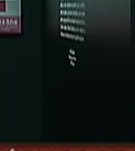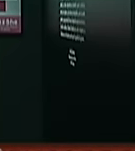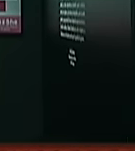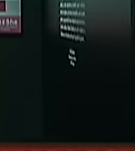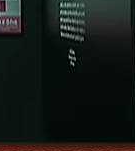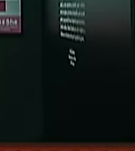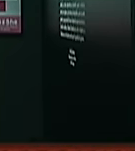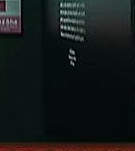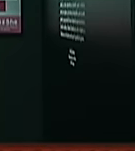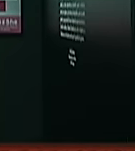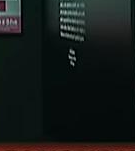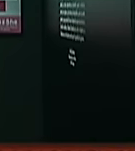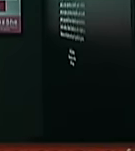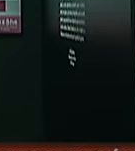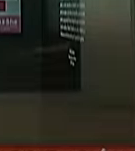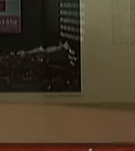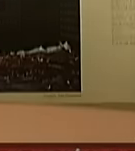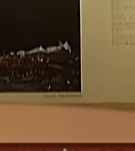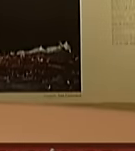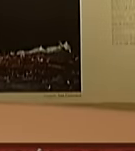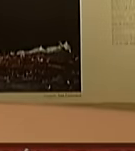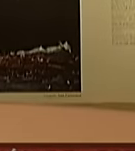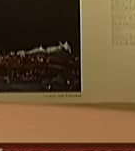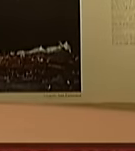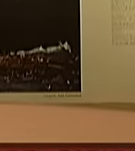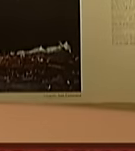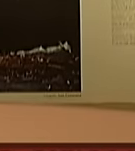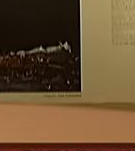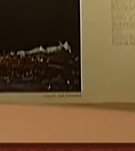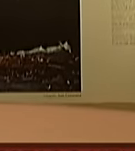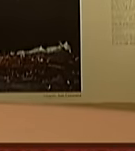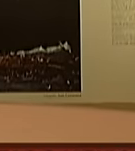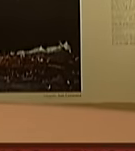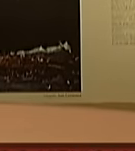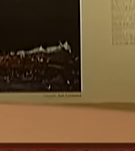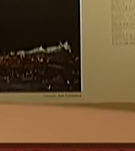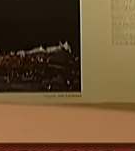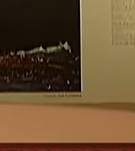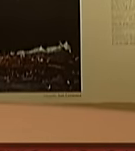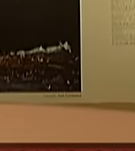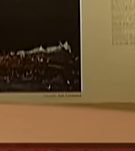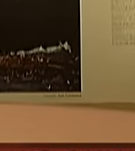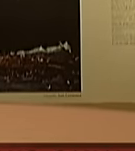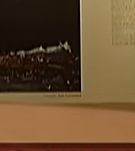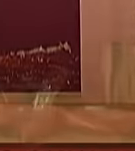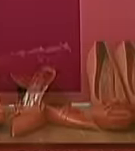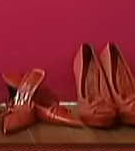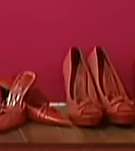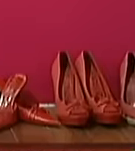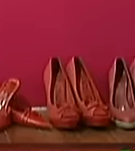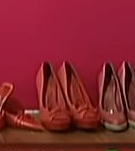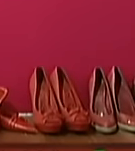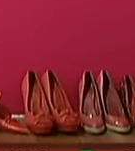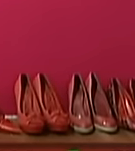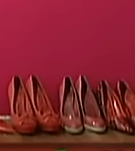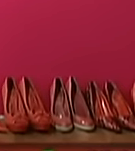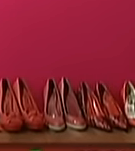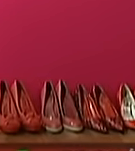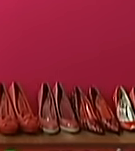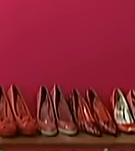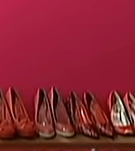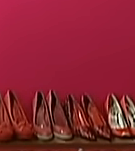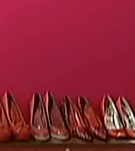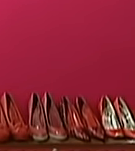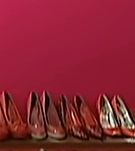del feminicidio este recinto invita al público a reflexionar sobre la misoginia y el machismo gravísimo